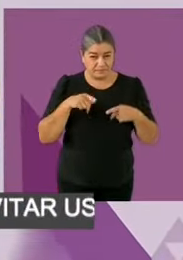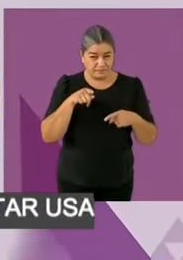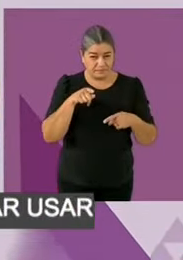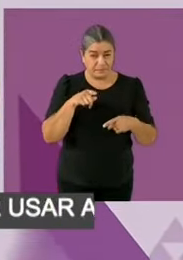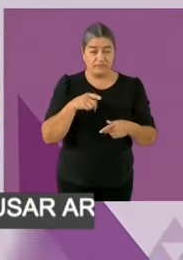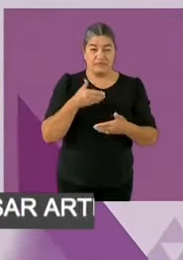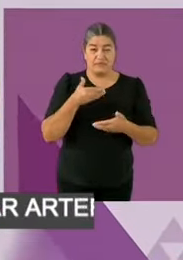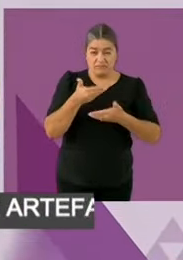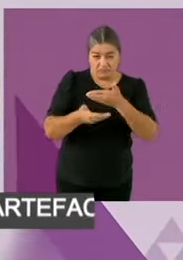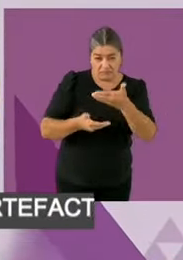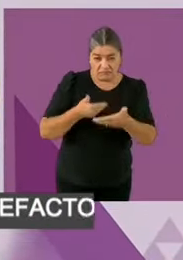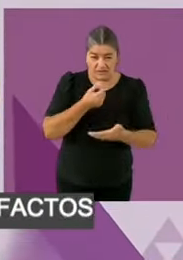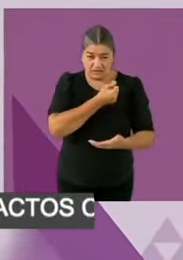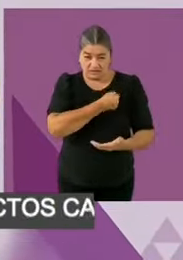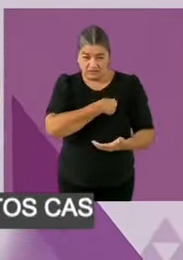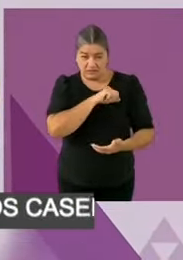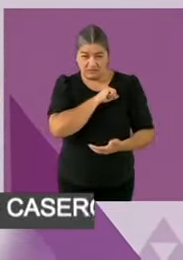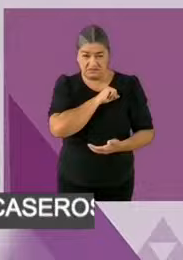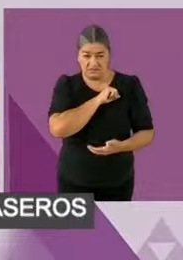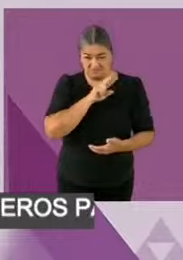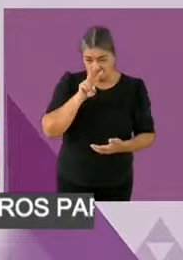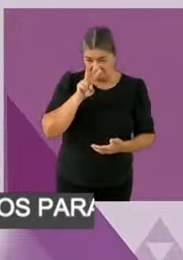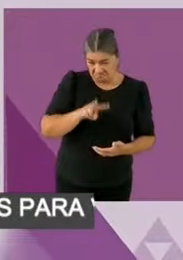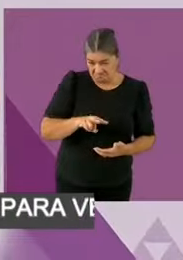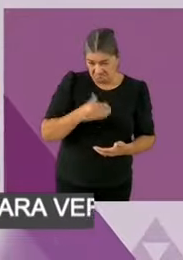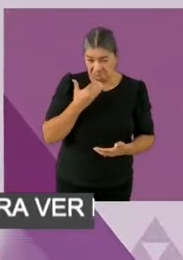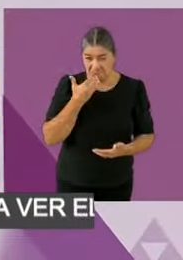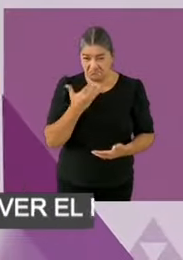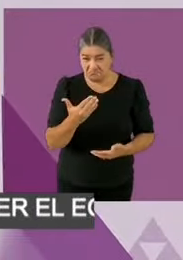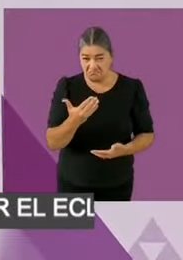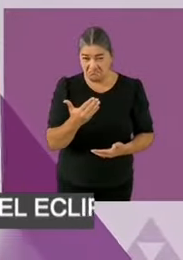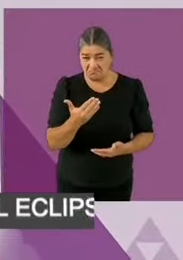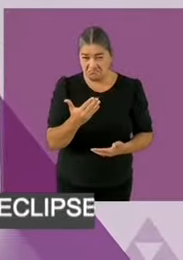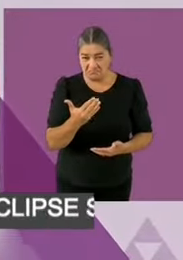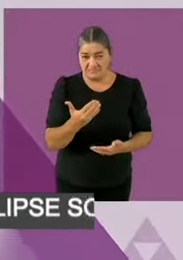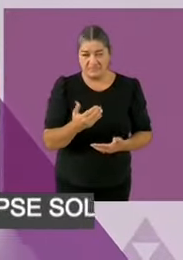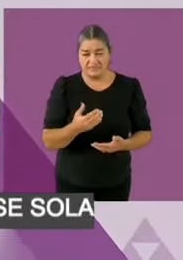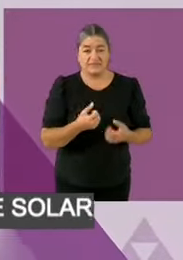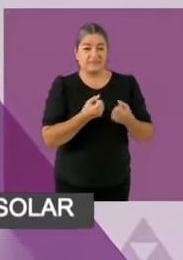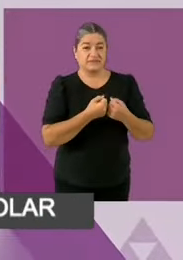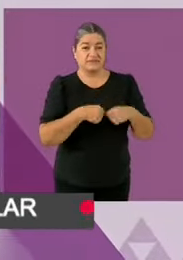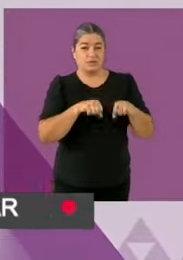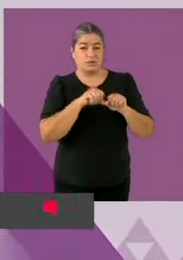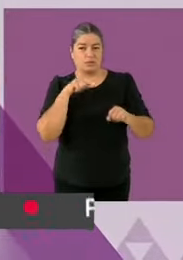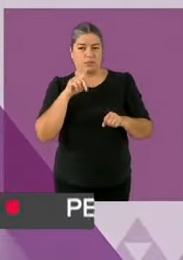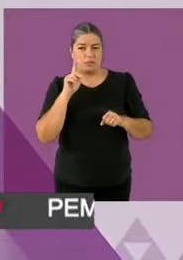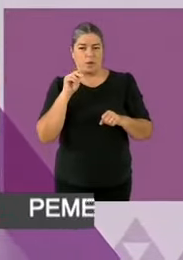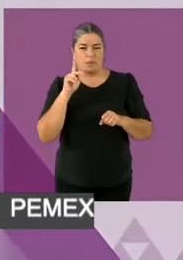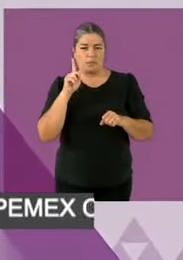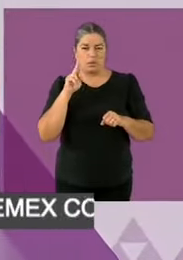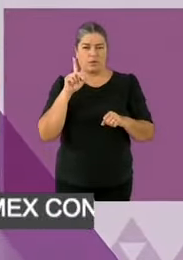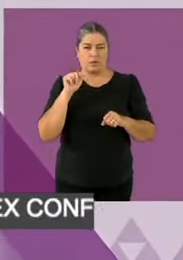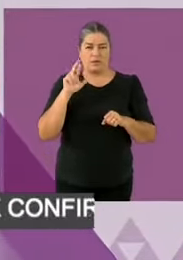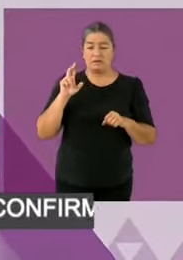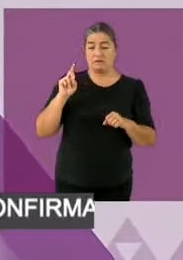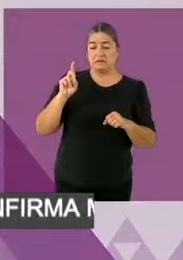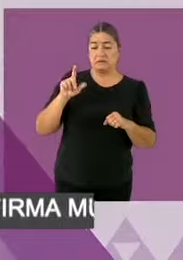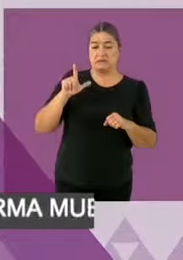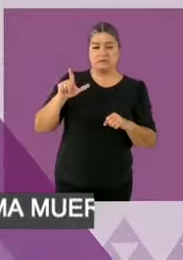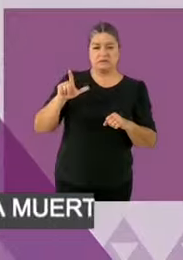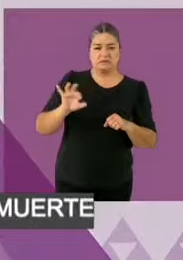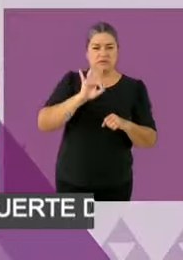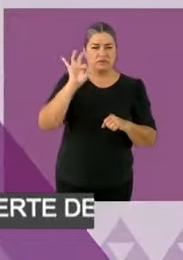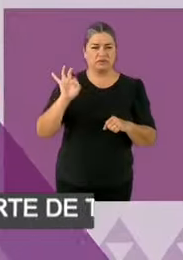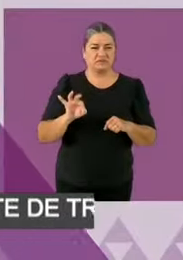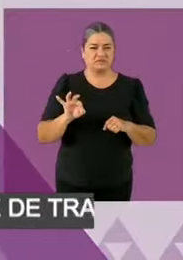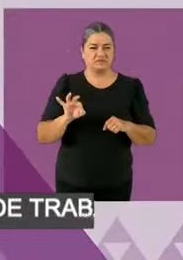Seguro Popular, solamente el 47% se sentía satisfecho. En el caso del IMSS-Bienestar,